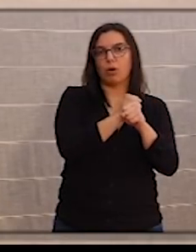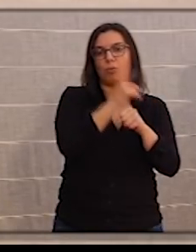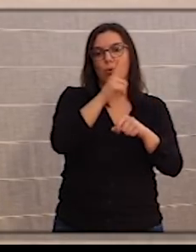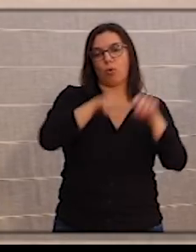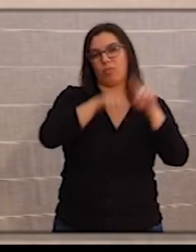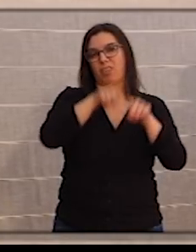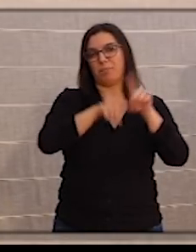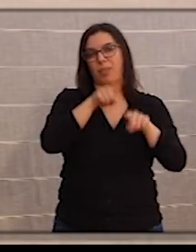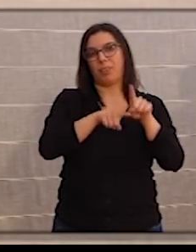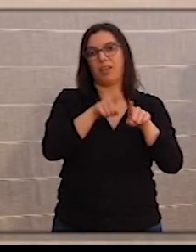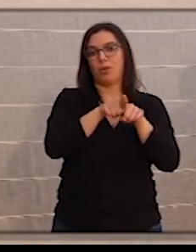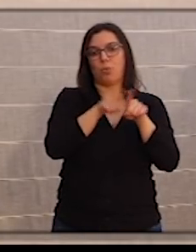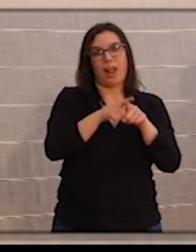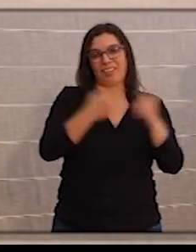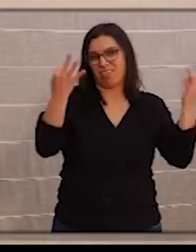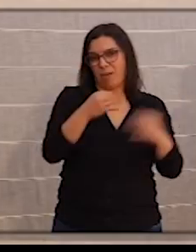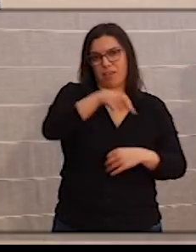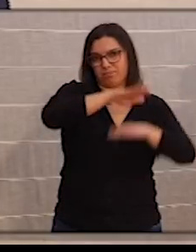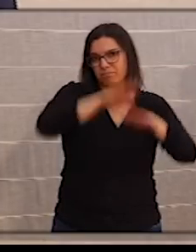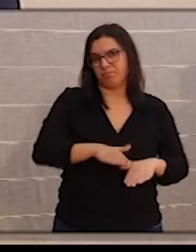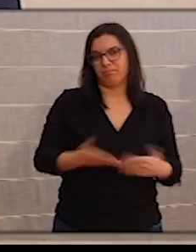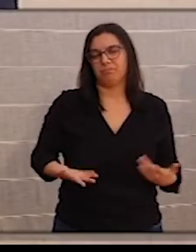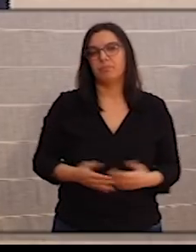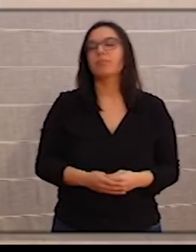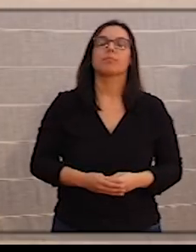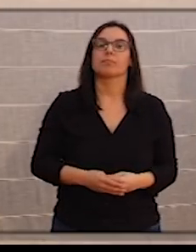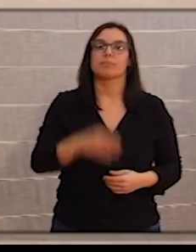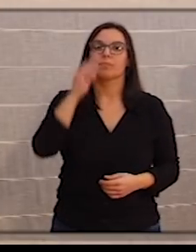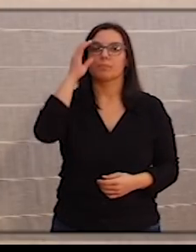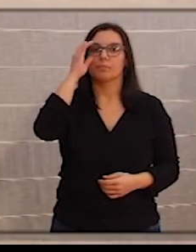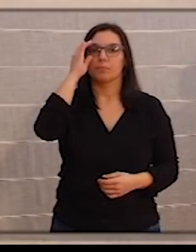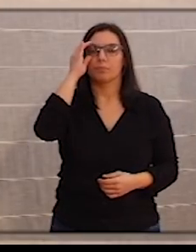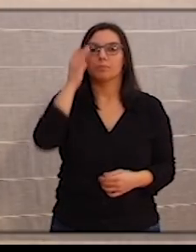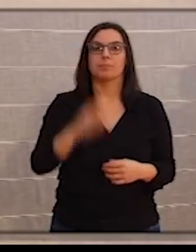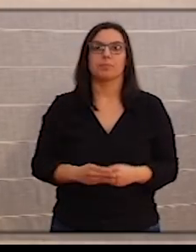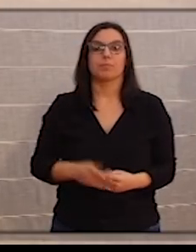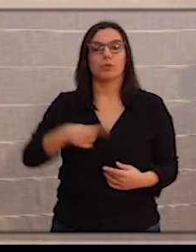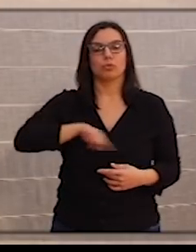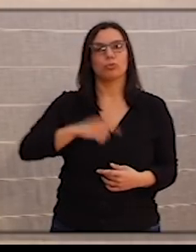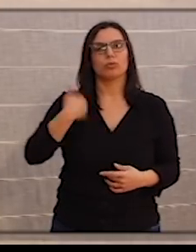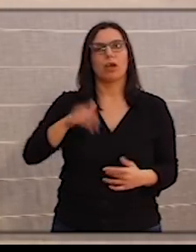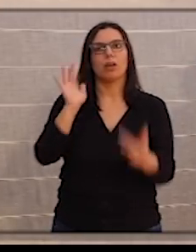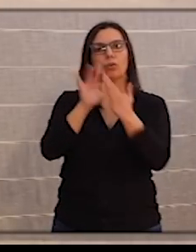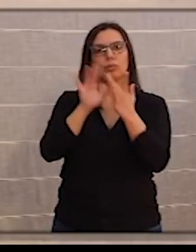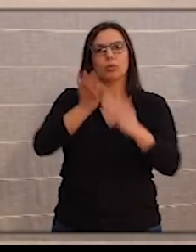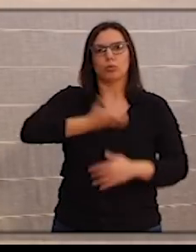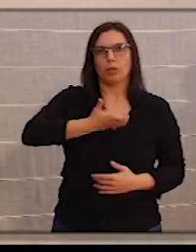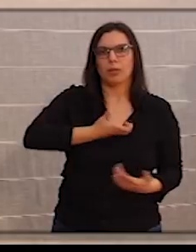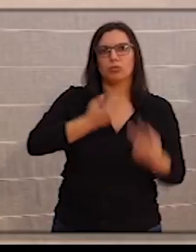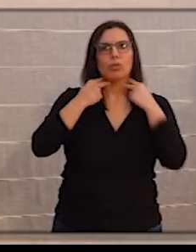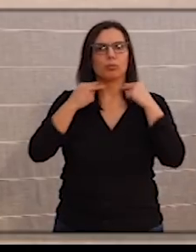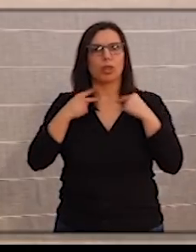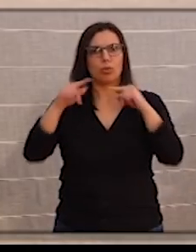determinarse que es de extrema y urgente necesidad. Decir en este sentido que nos estamos poniendo en contacto con ayuntamientos y